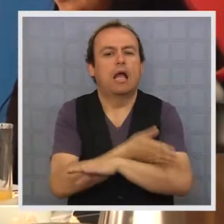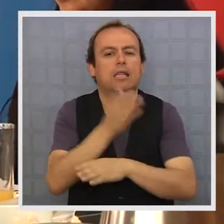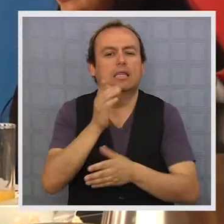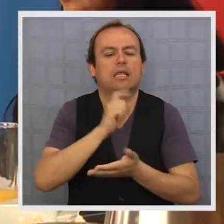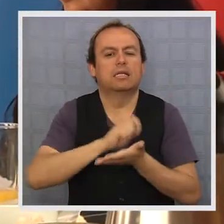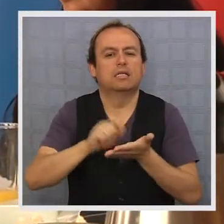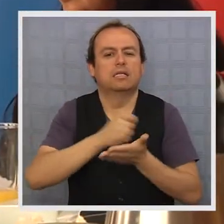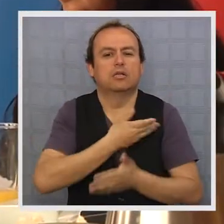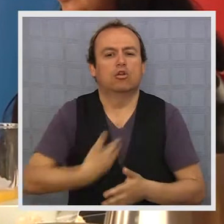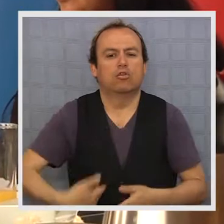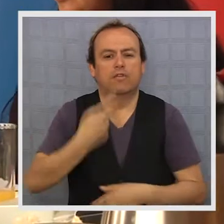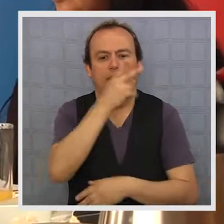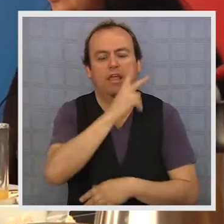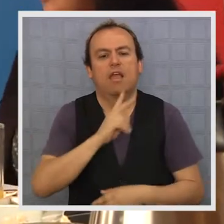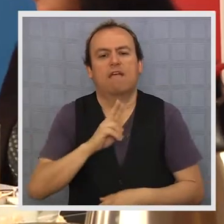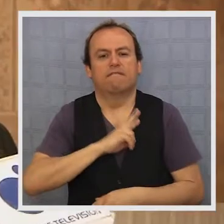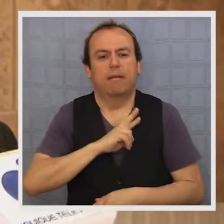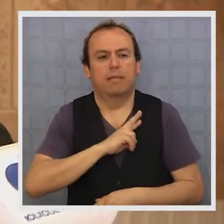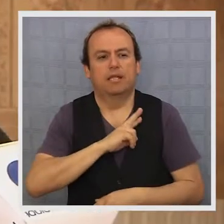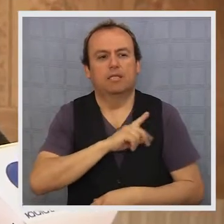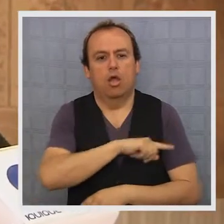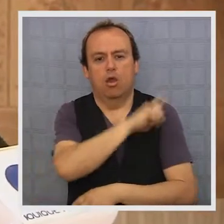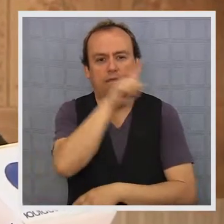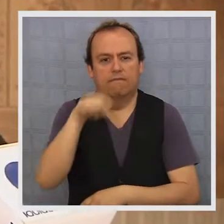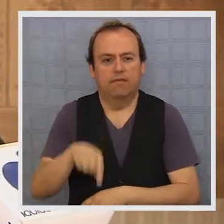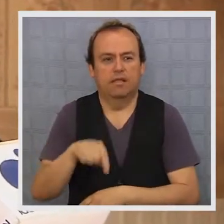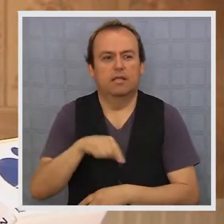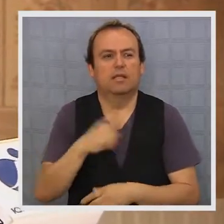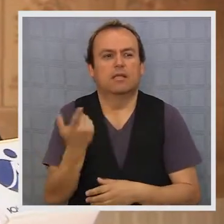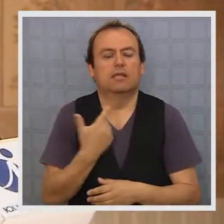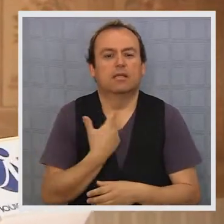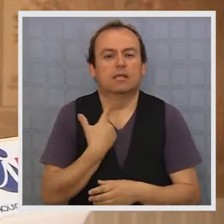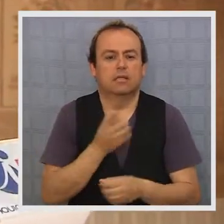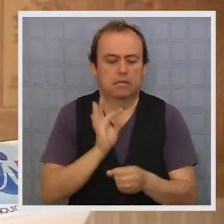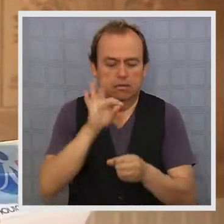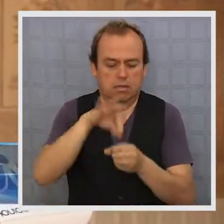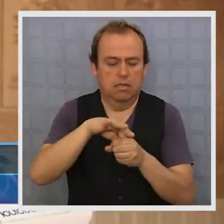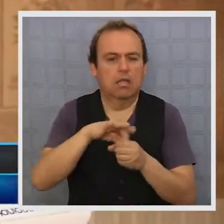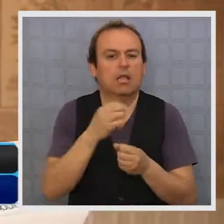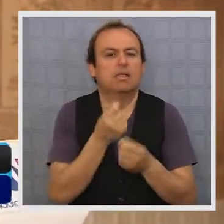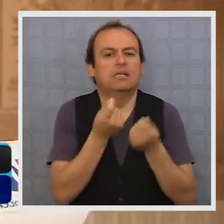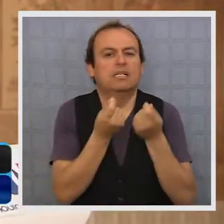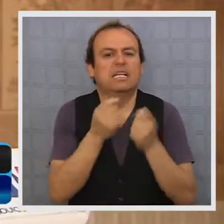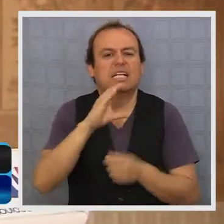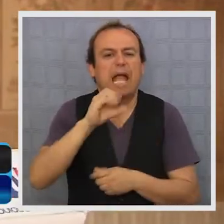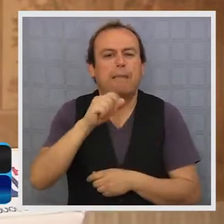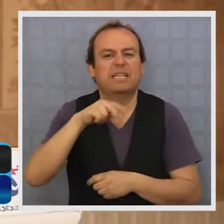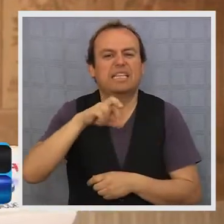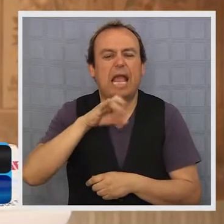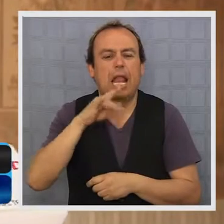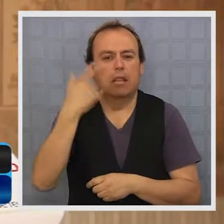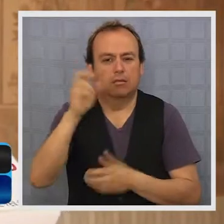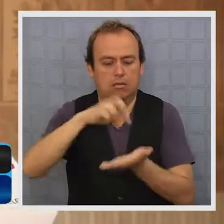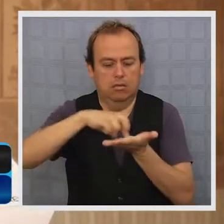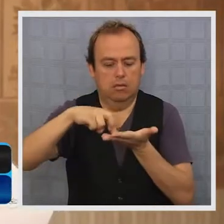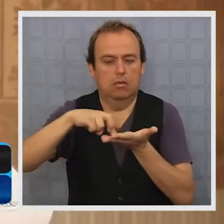de Gobierno de la región de Valparaíso. Es decir, crear un capital semilla para la provincia del Tamarugal es